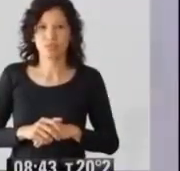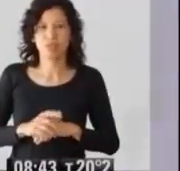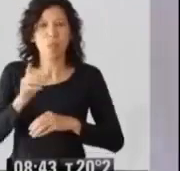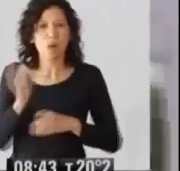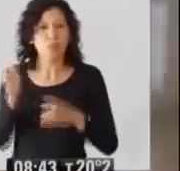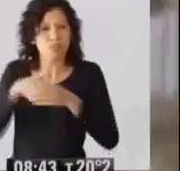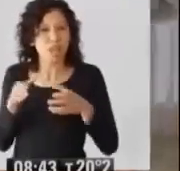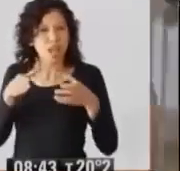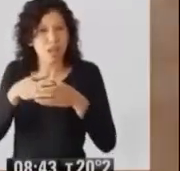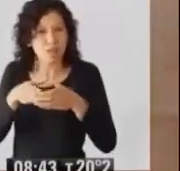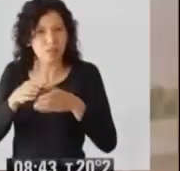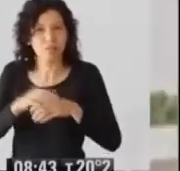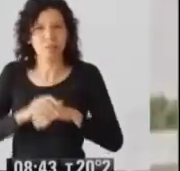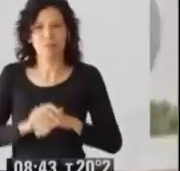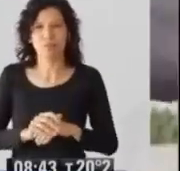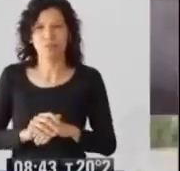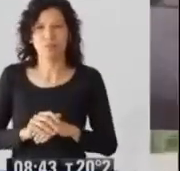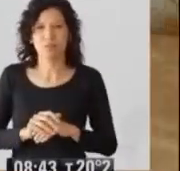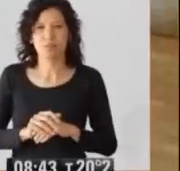Sumada a nuestro equipo.